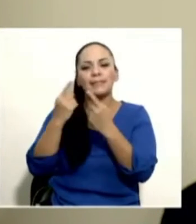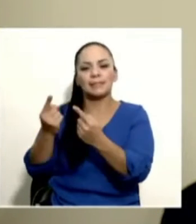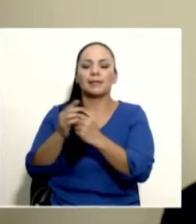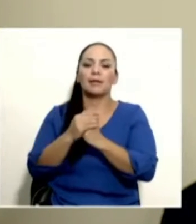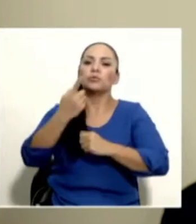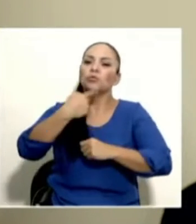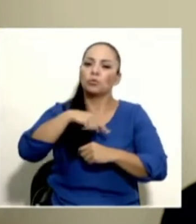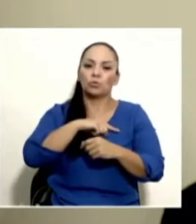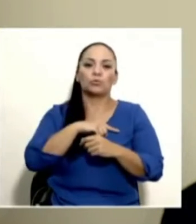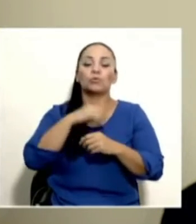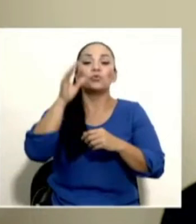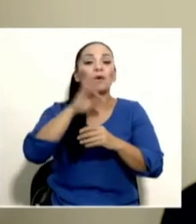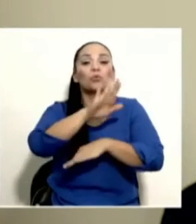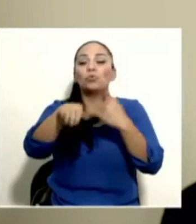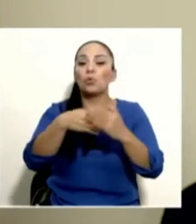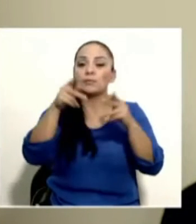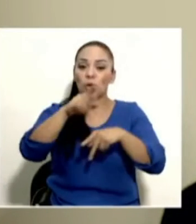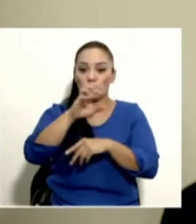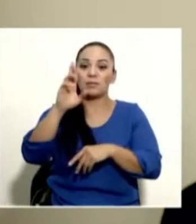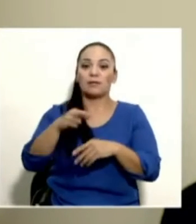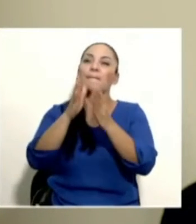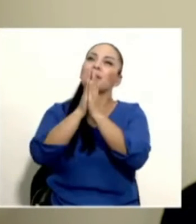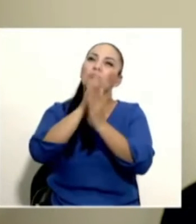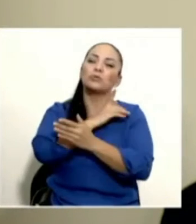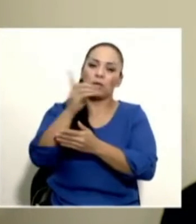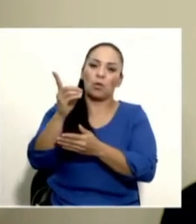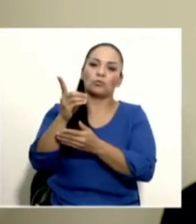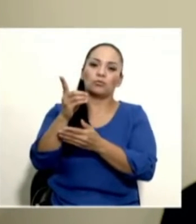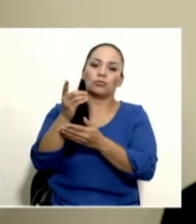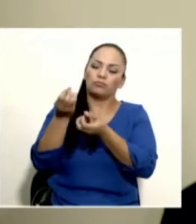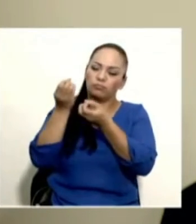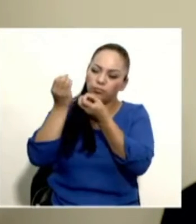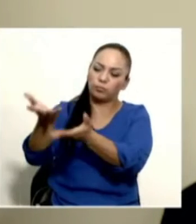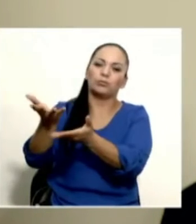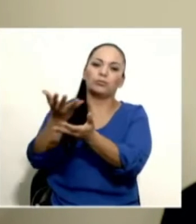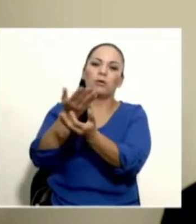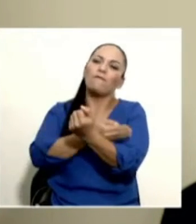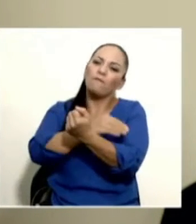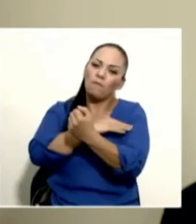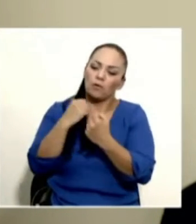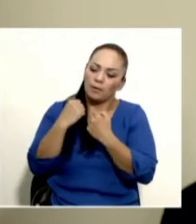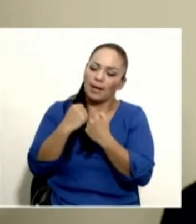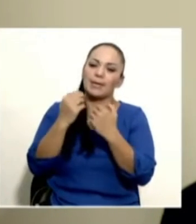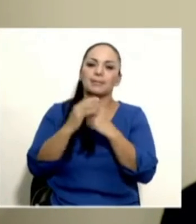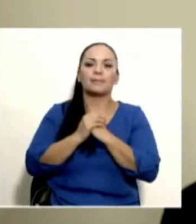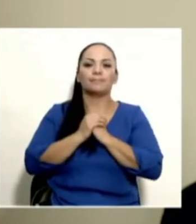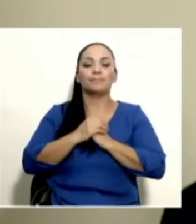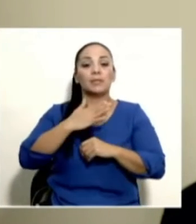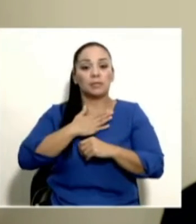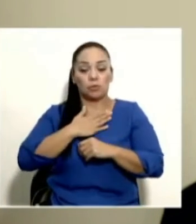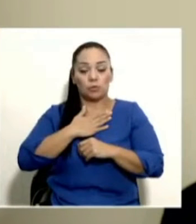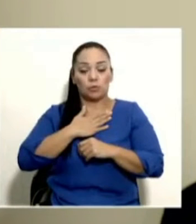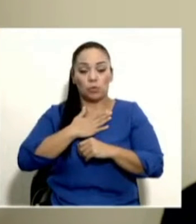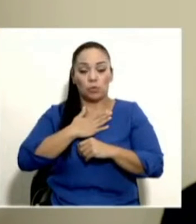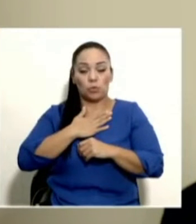pedimos, yo creo, todos los costarricenses a Dios que le siga dando esta fortaleza y que, de mi parte,